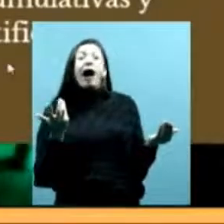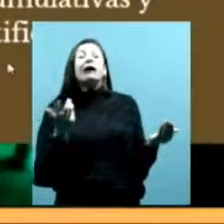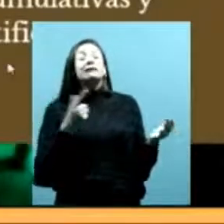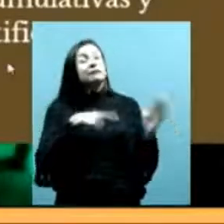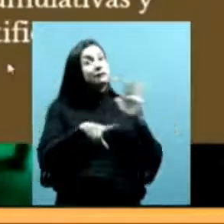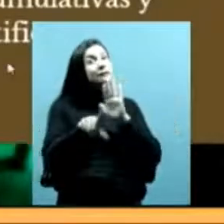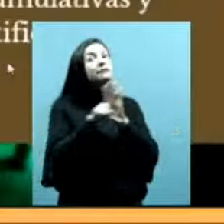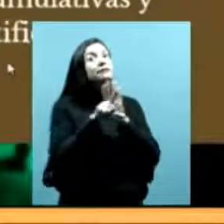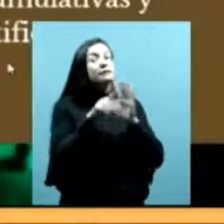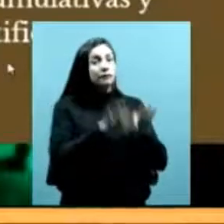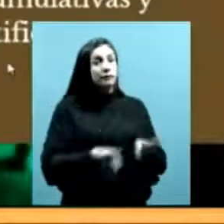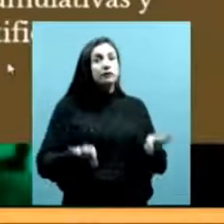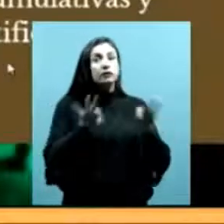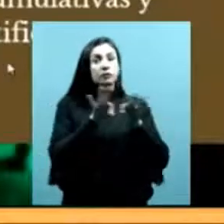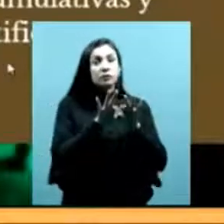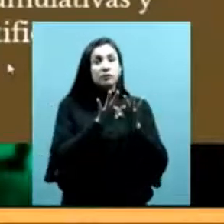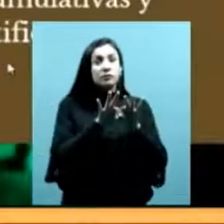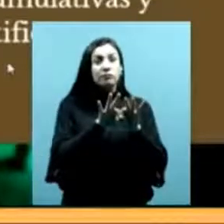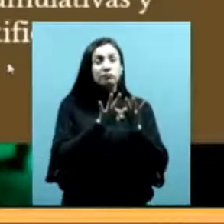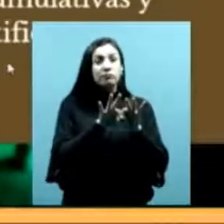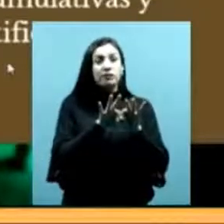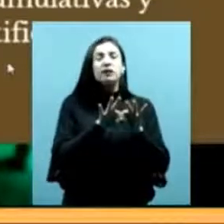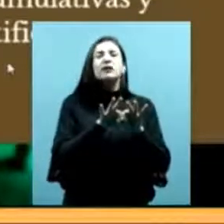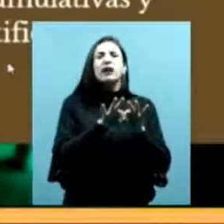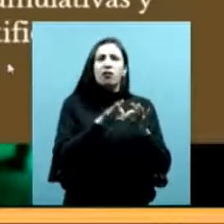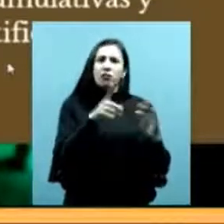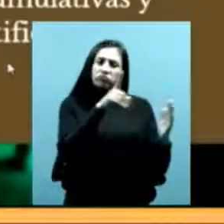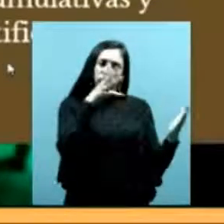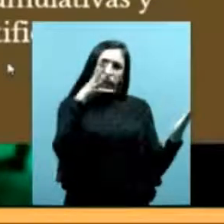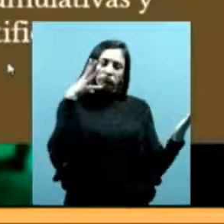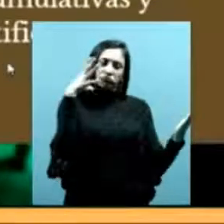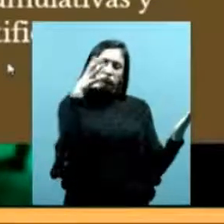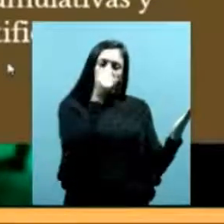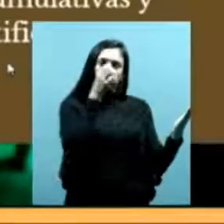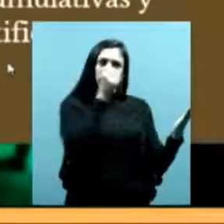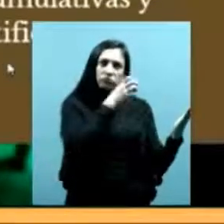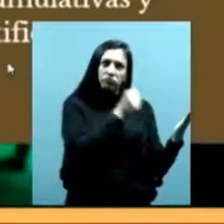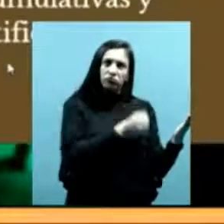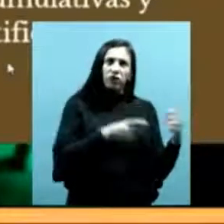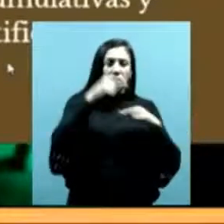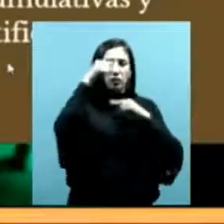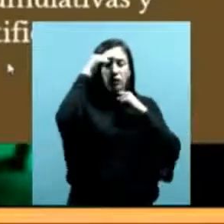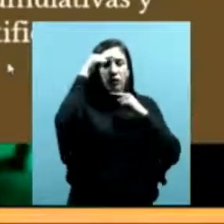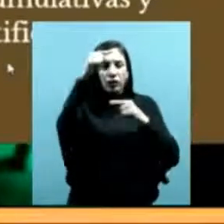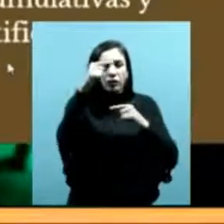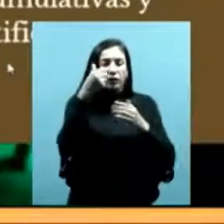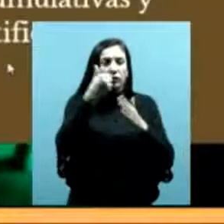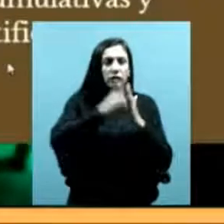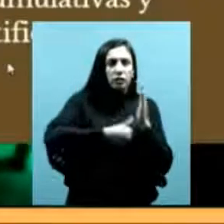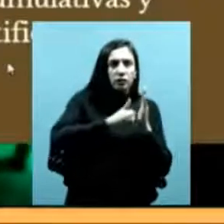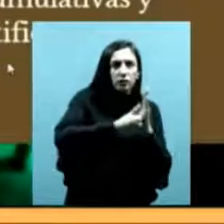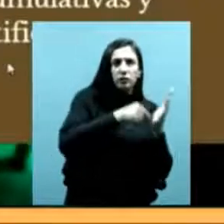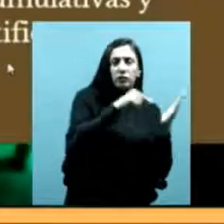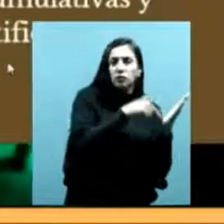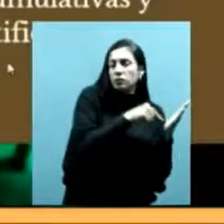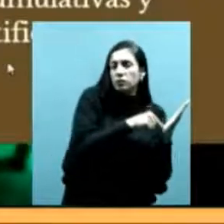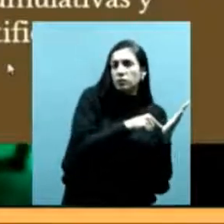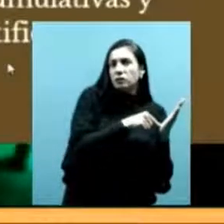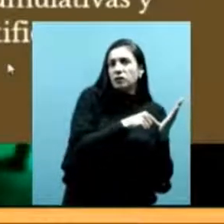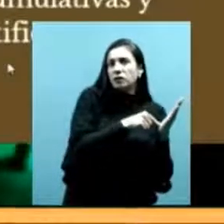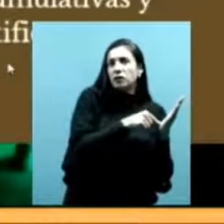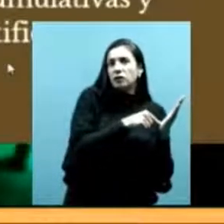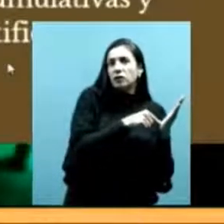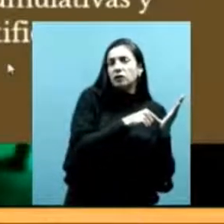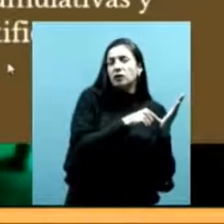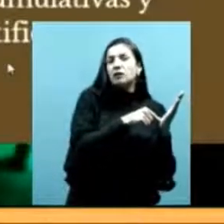porque afecta precisamente identificaciones, legitimidad de la gente indígena en sus territorios, constitución de